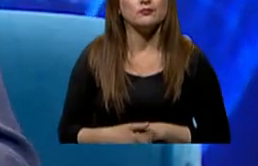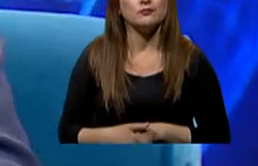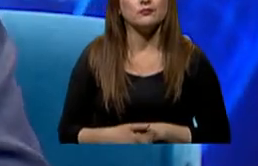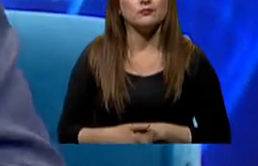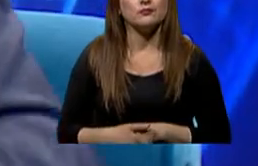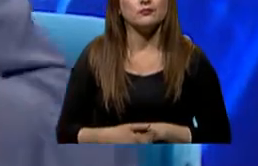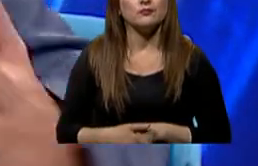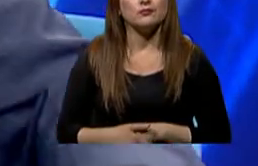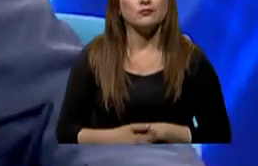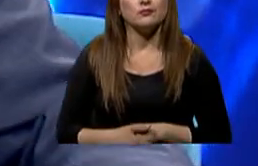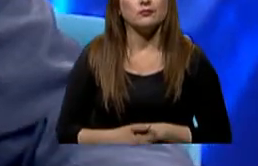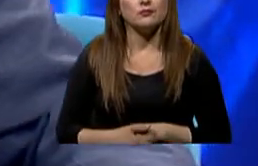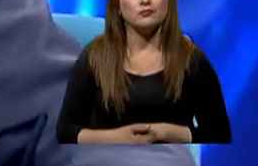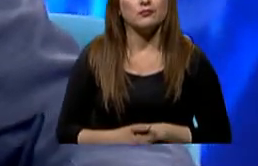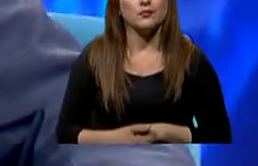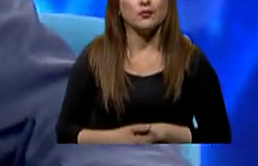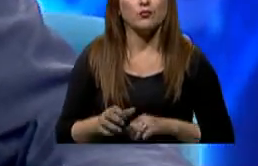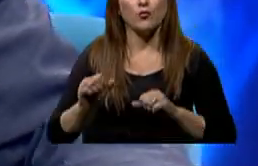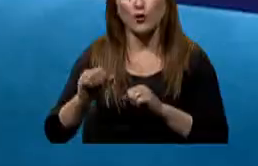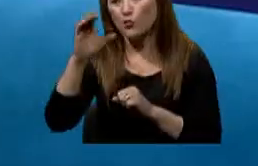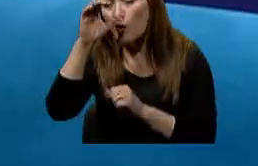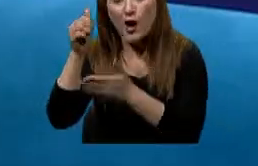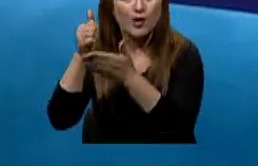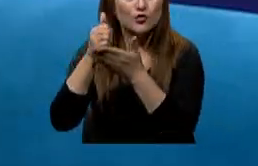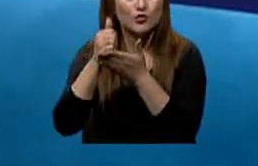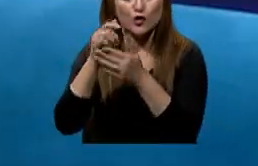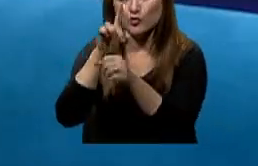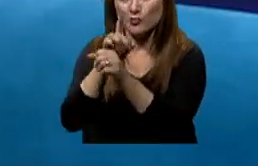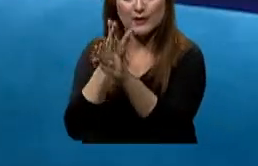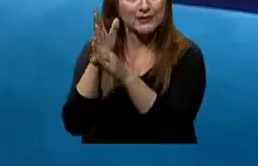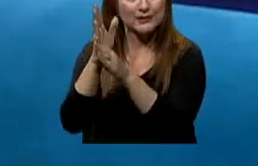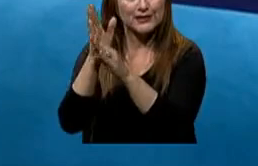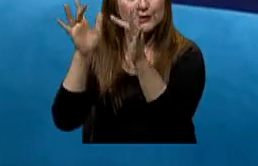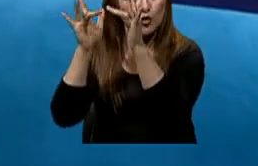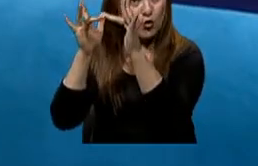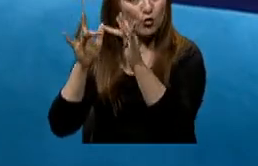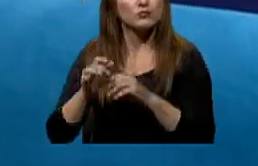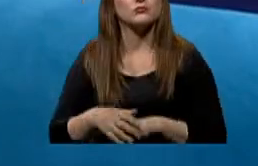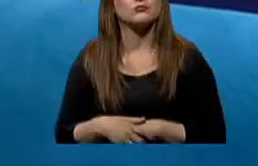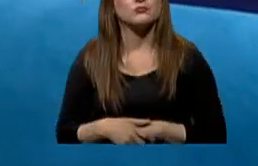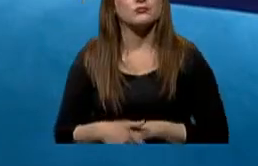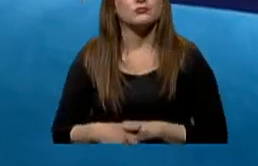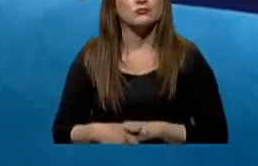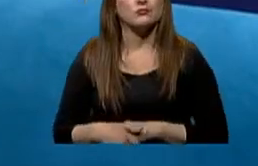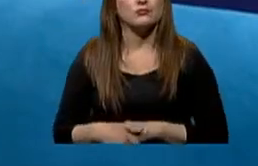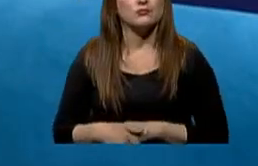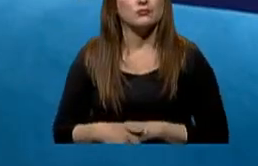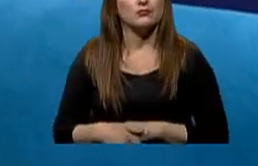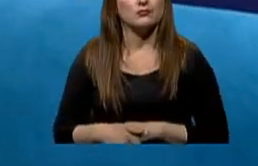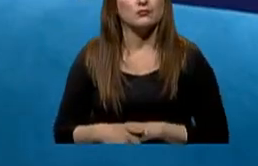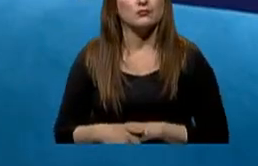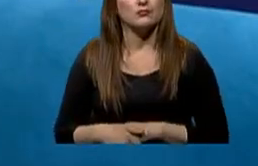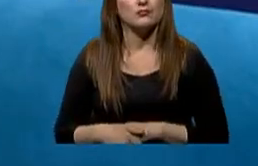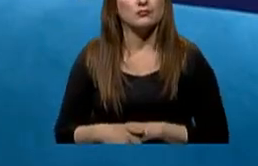a que yo vaya a buscar ayuda al neurólogo? Sí, sí, sí, que, como decía hace un momento, si es que hay